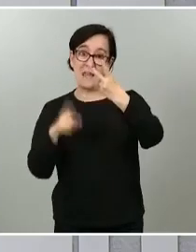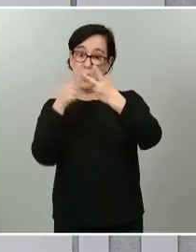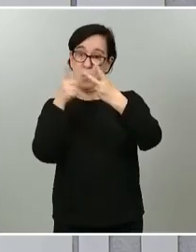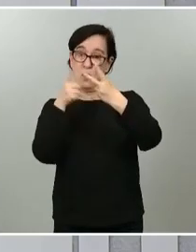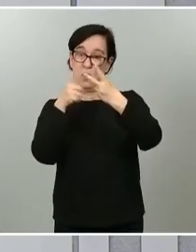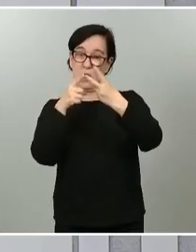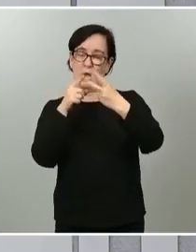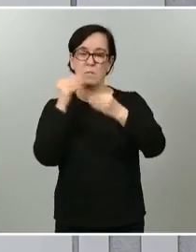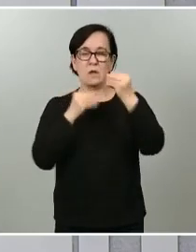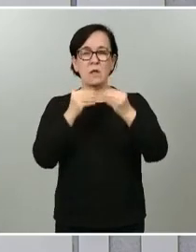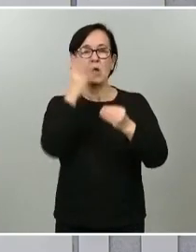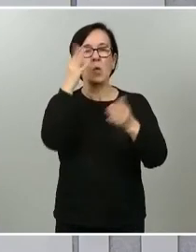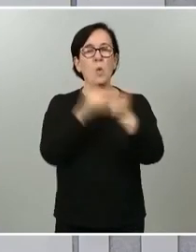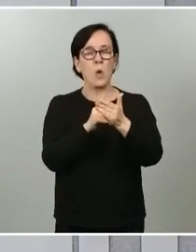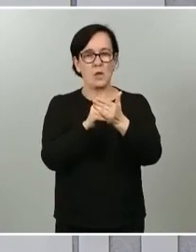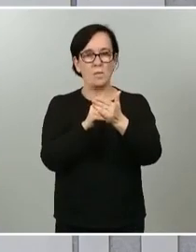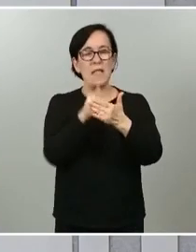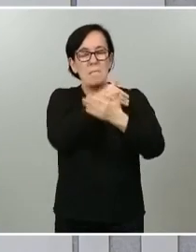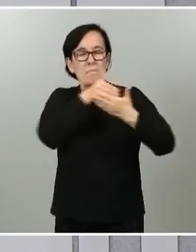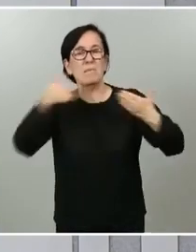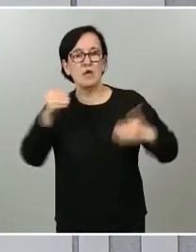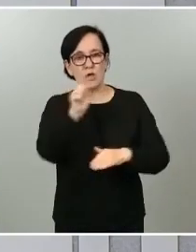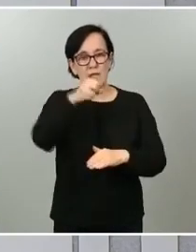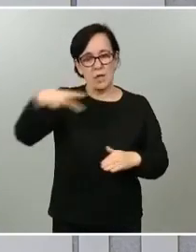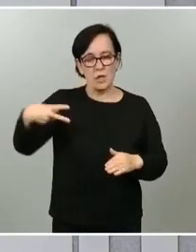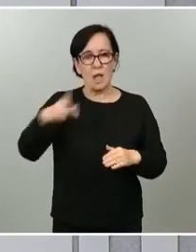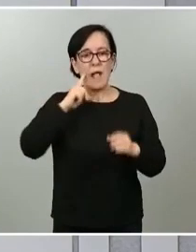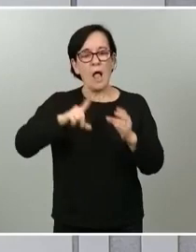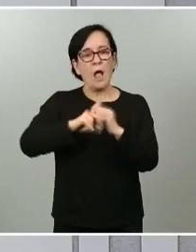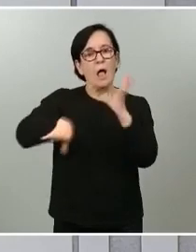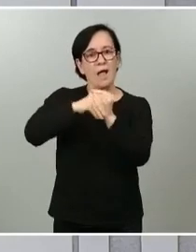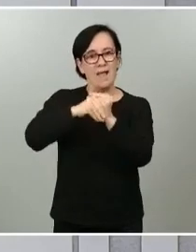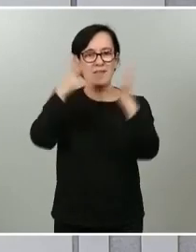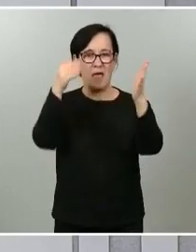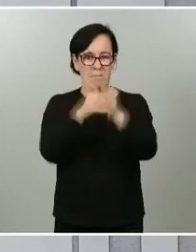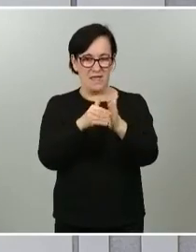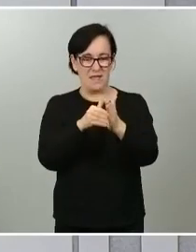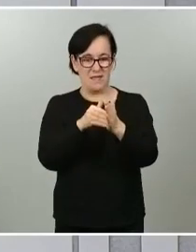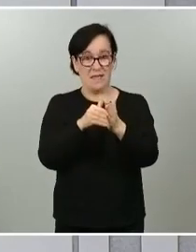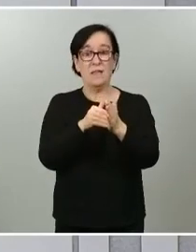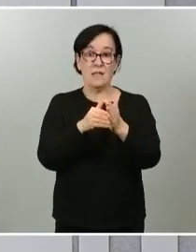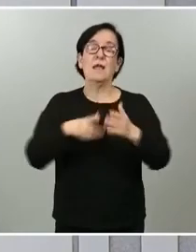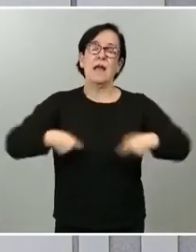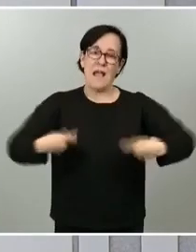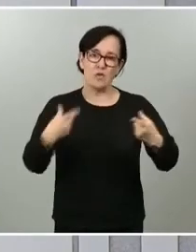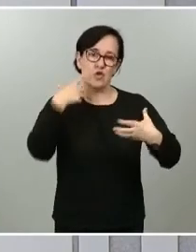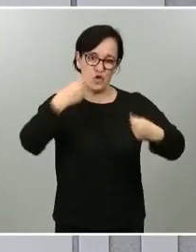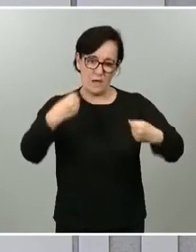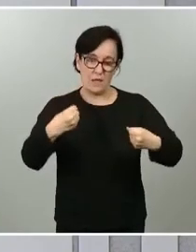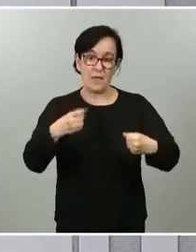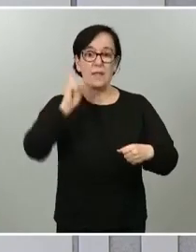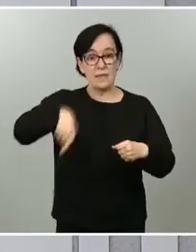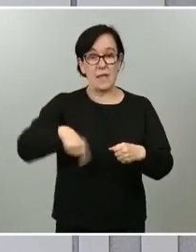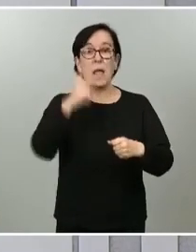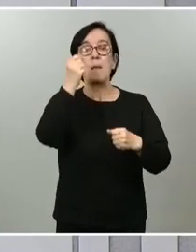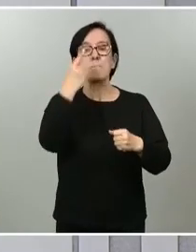habilitar otros 4.000 millones de euros para completar estos 10.000 del gasto sanitario. De otro lado, hay 1.000 millones